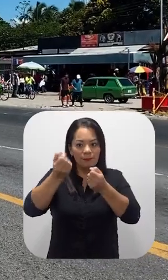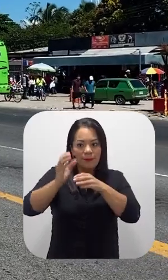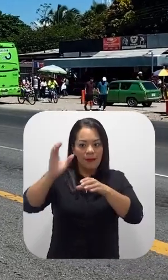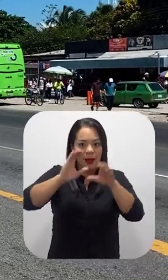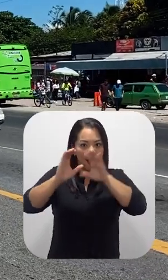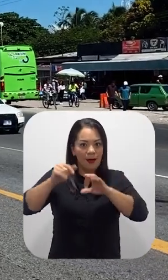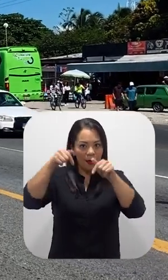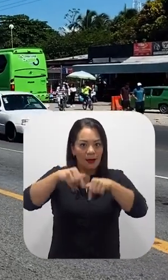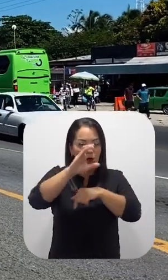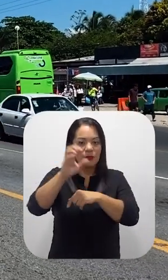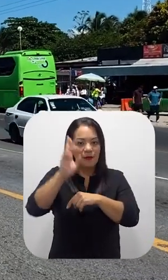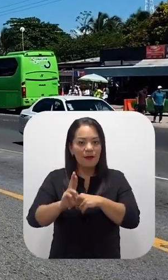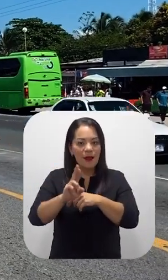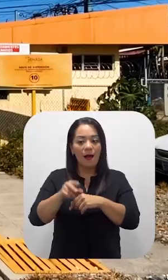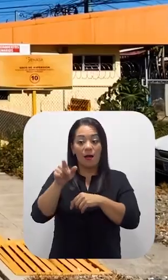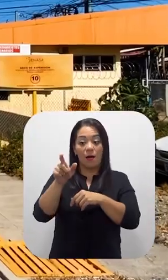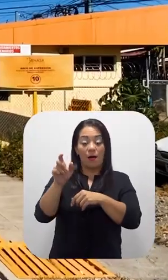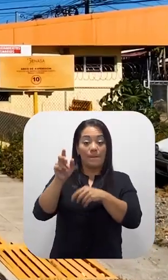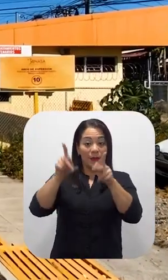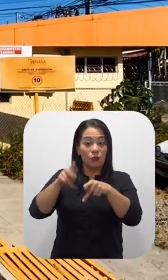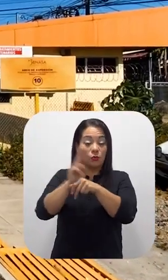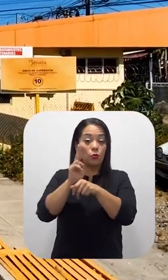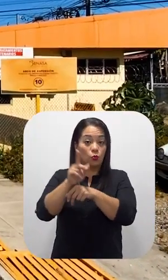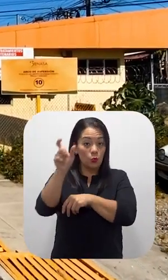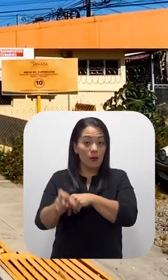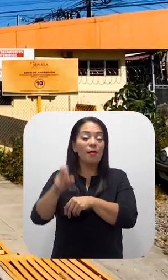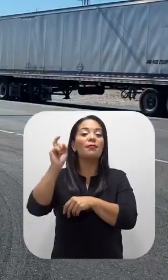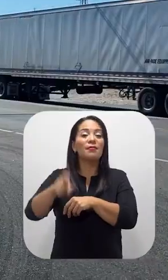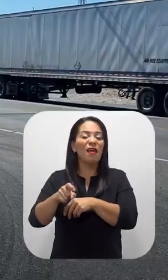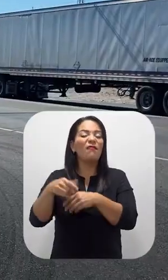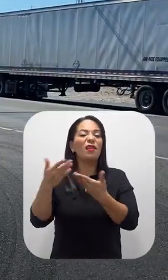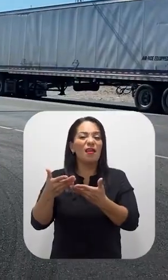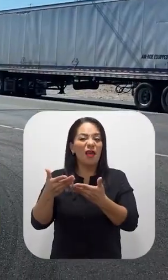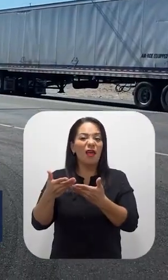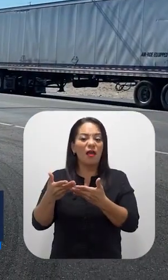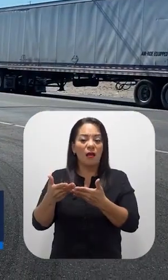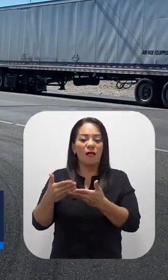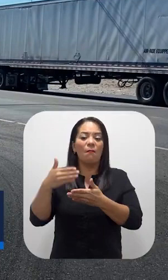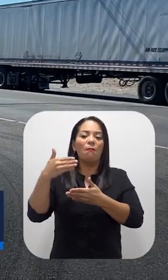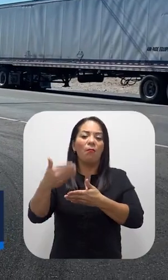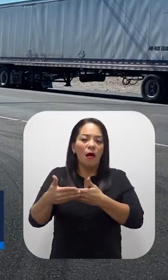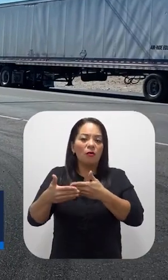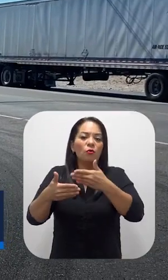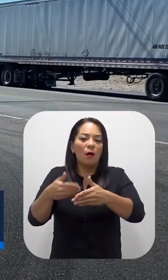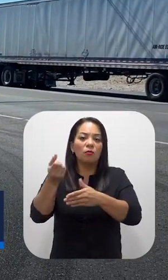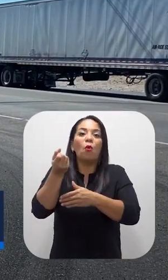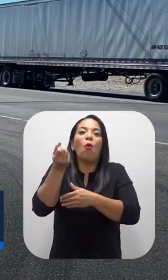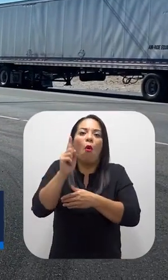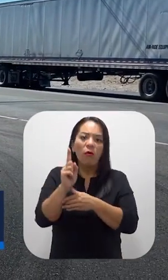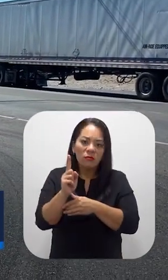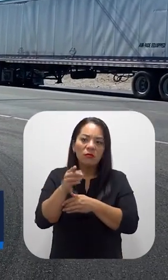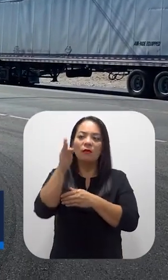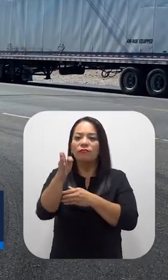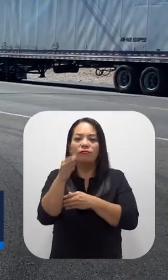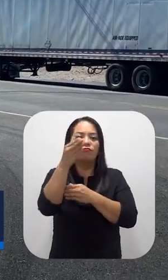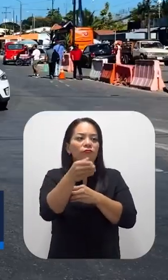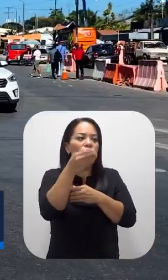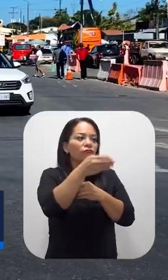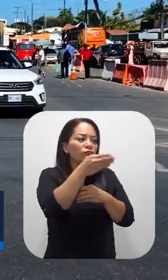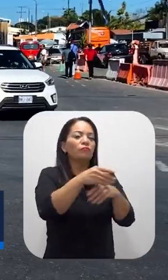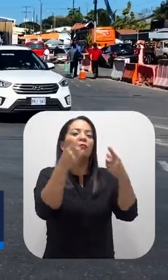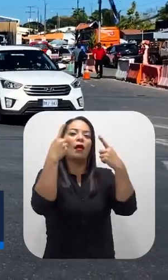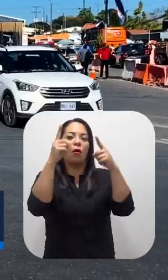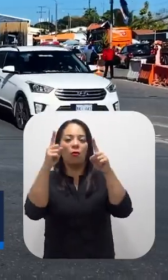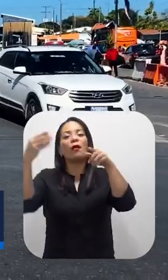Rica, el usuario debe realizar, en el mejor de los escenarios, al menos 11 pasos en diferentes ubicaciones físicas